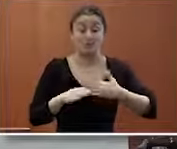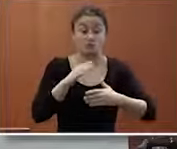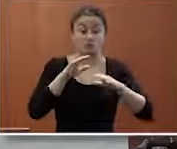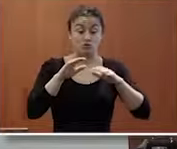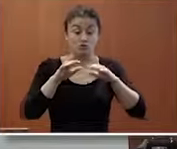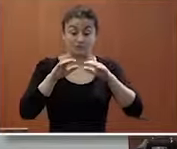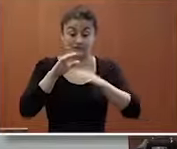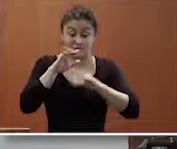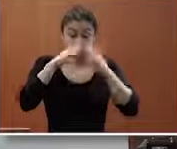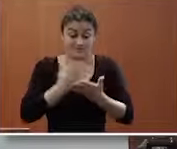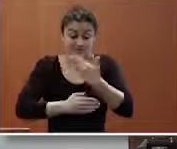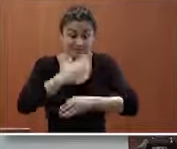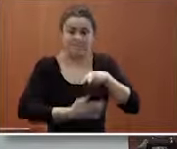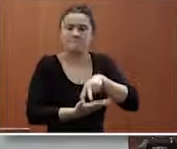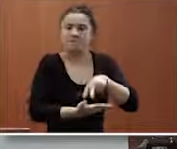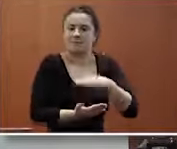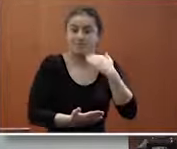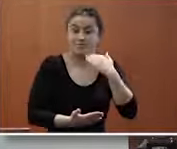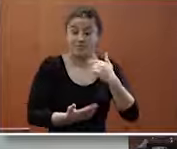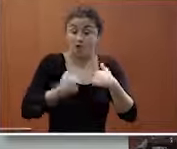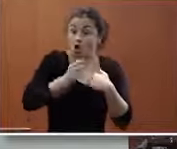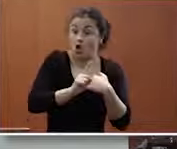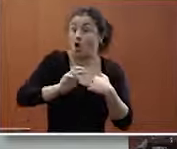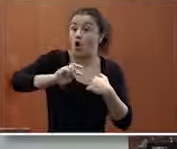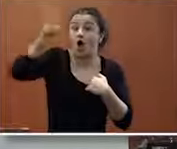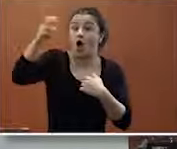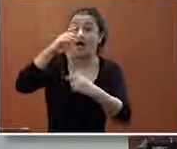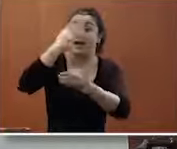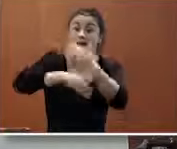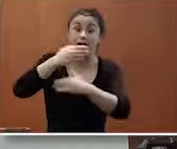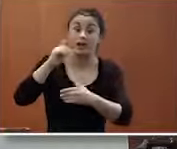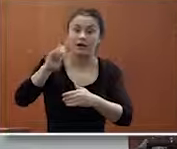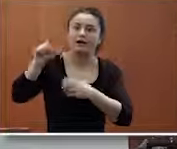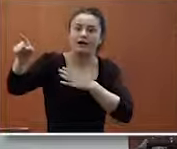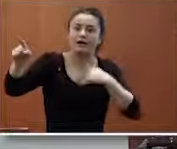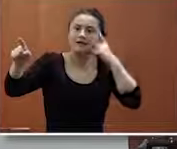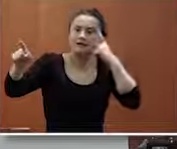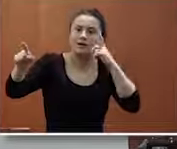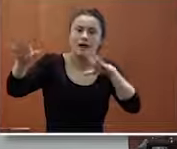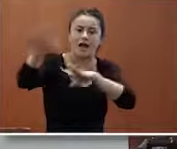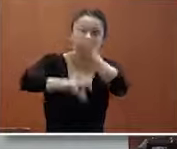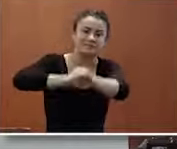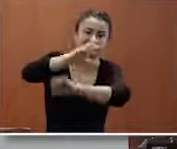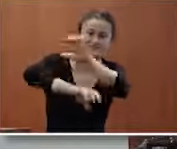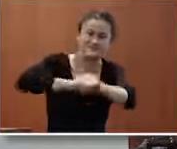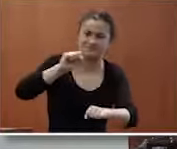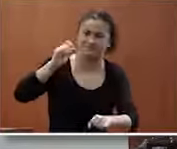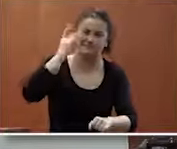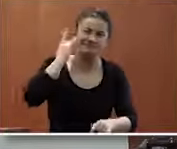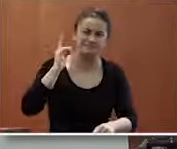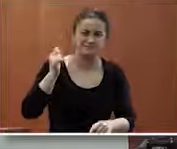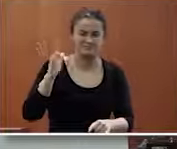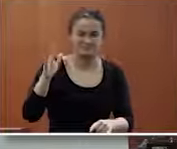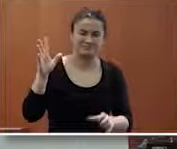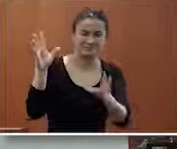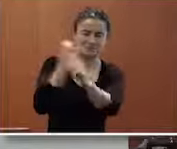presencia en algo que al no estar nosotros otros que no tenían nada que ver con la discapacidad estaban tratando digamos de ocupar un espacio sin legitimarse sin